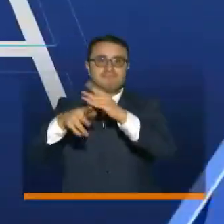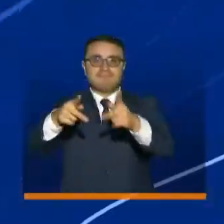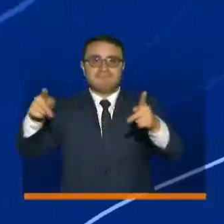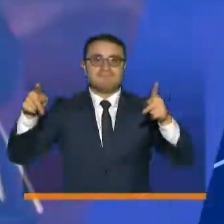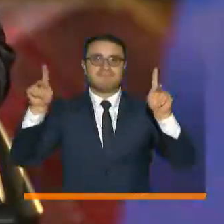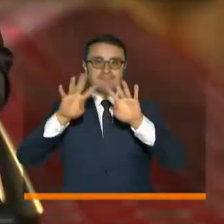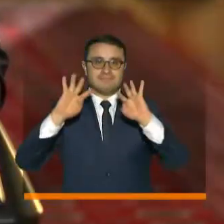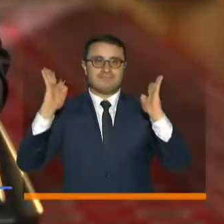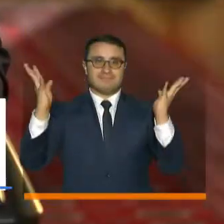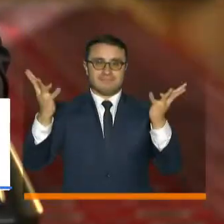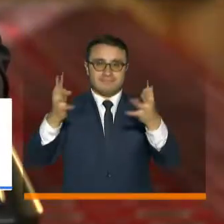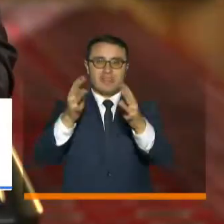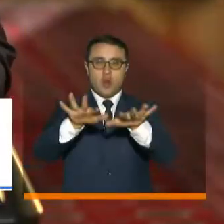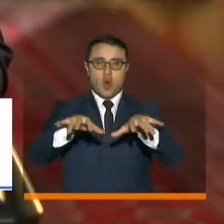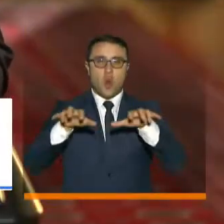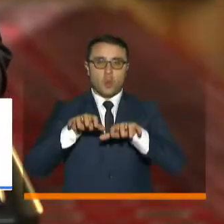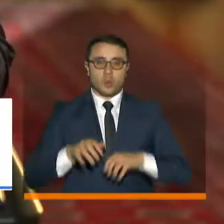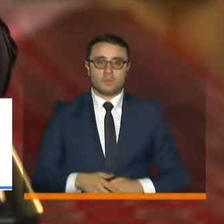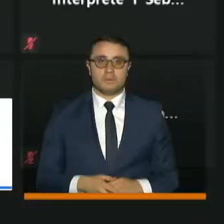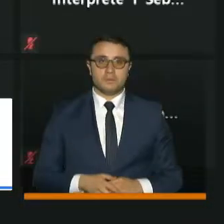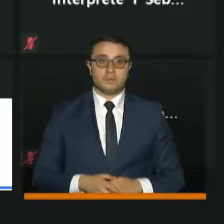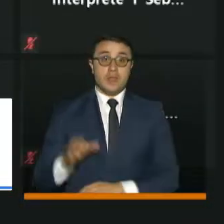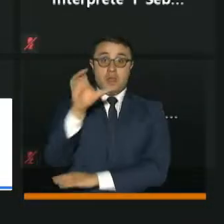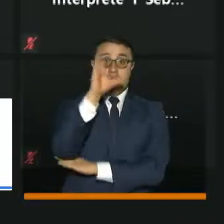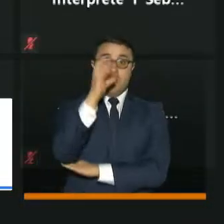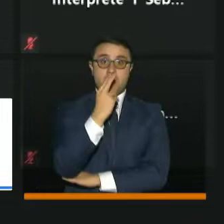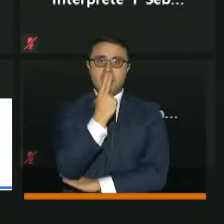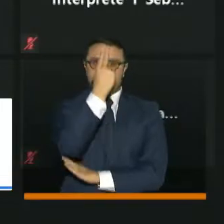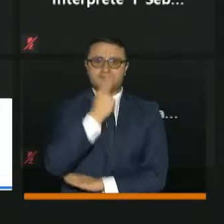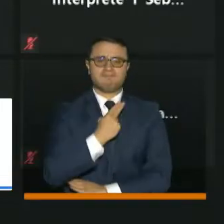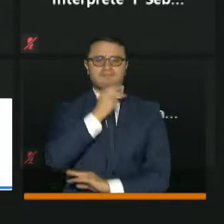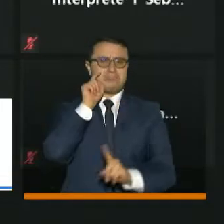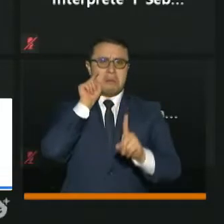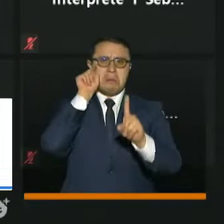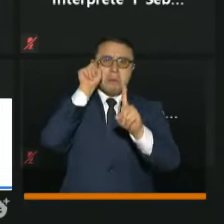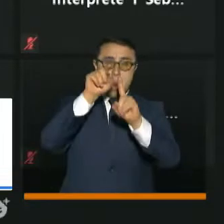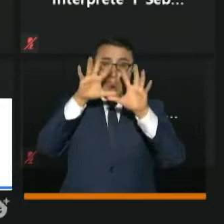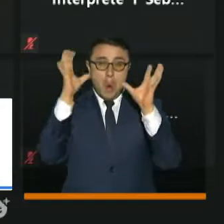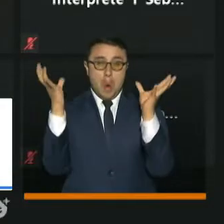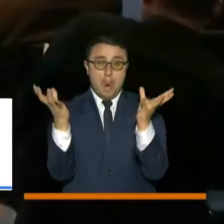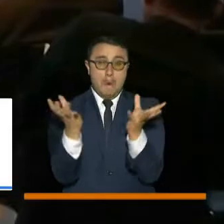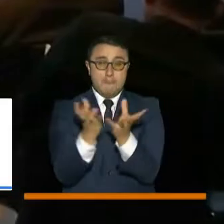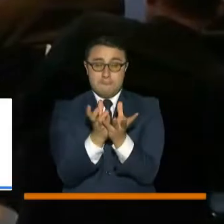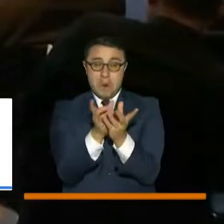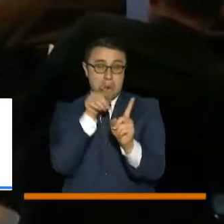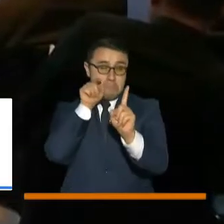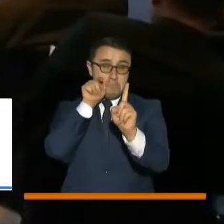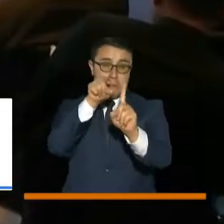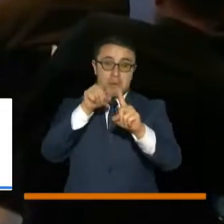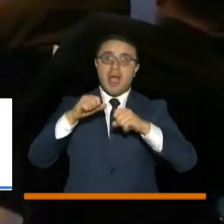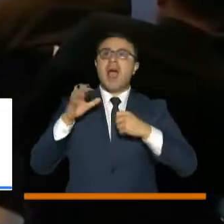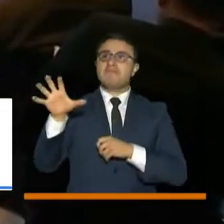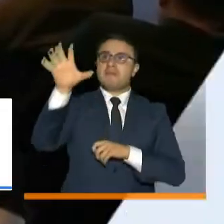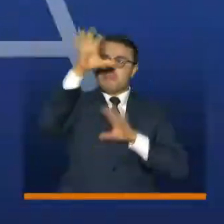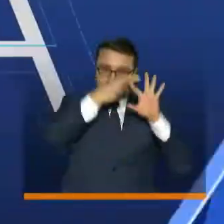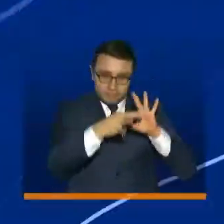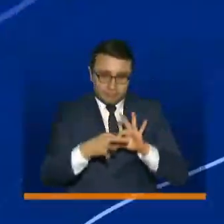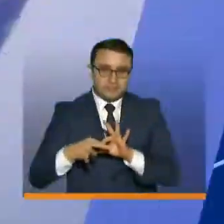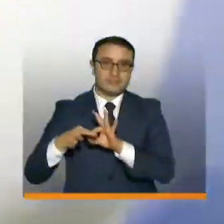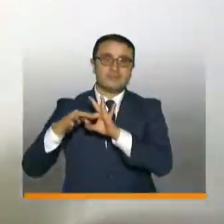Colombia se comprometió a enfrentar los desafíos mundiales a través del multilaterismo.